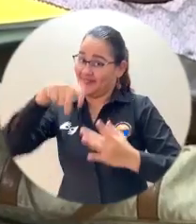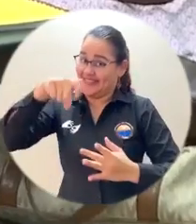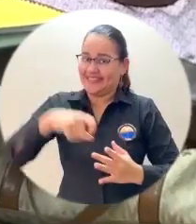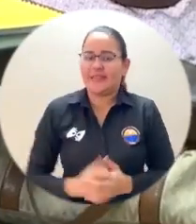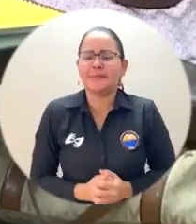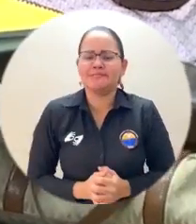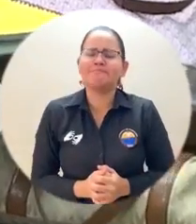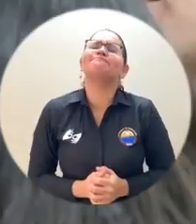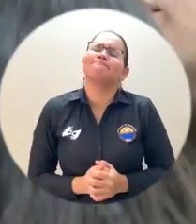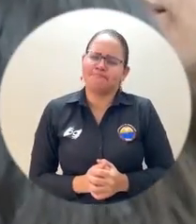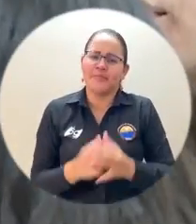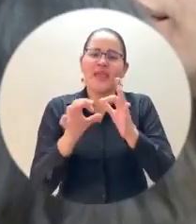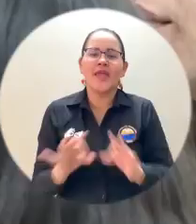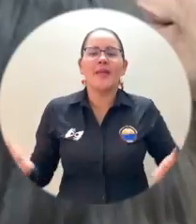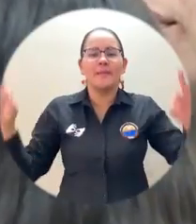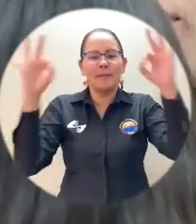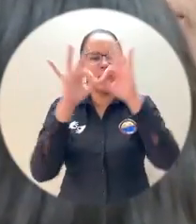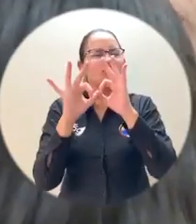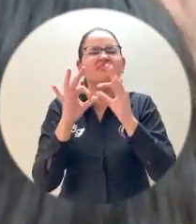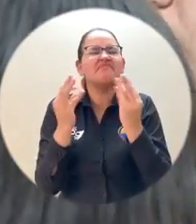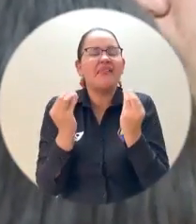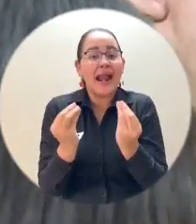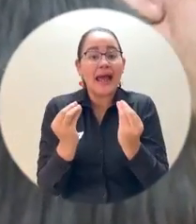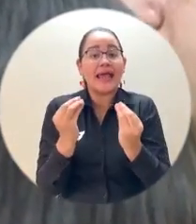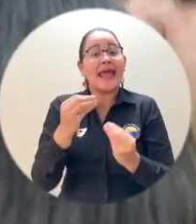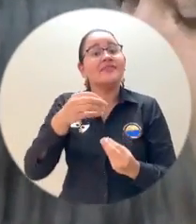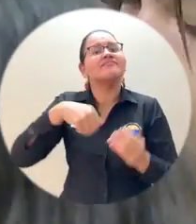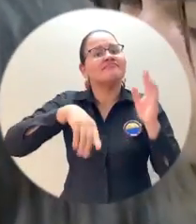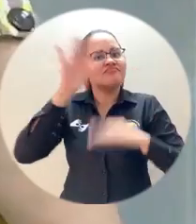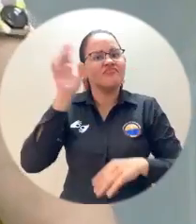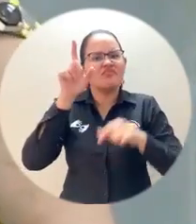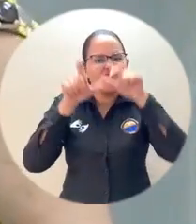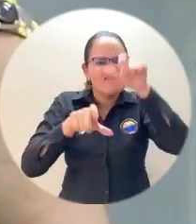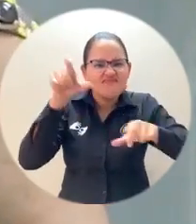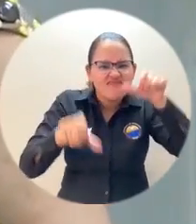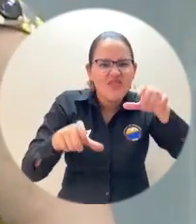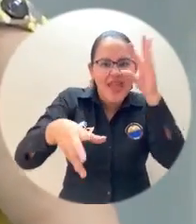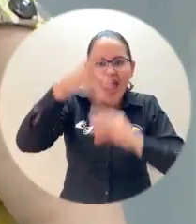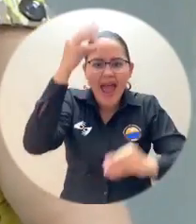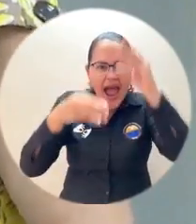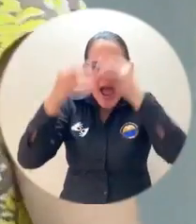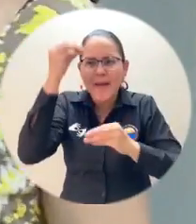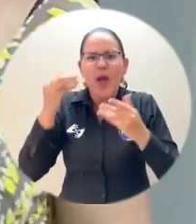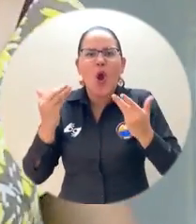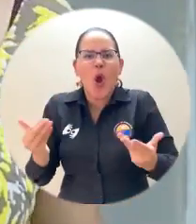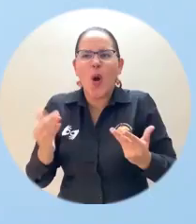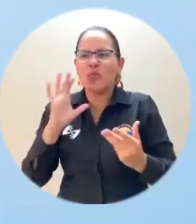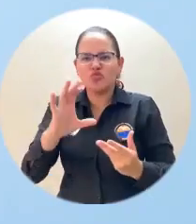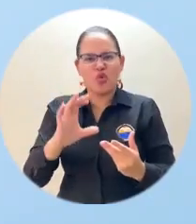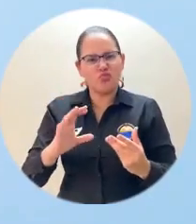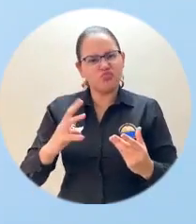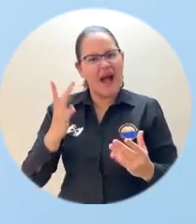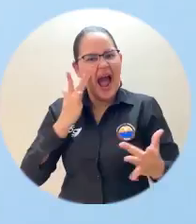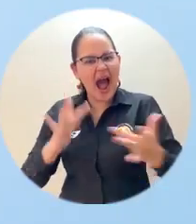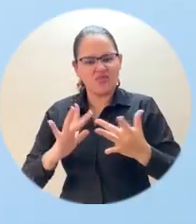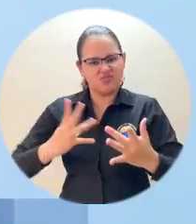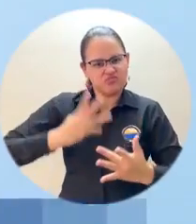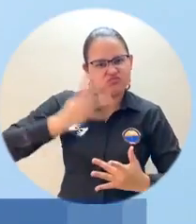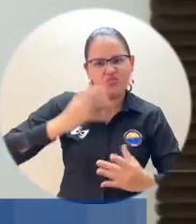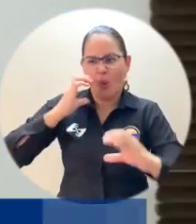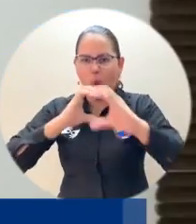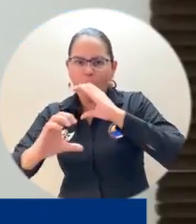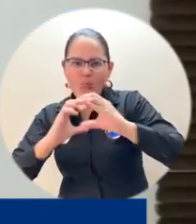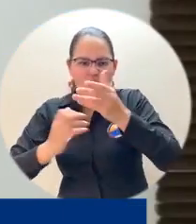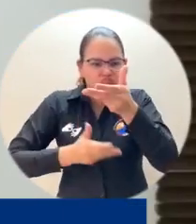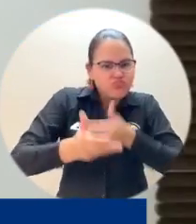idóneas para que los educandos puedan desarrollar competencias comunicativas en un entorno intercultural. Celebramos con